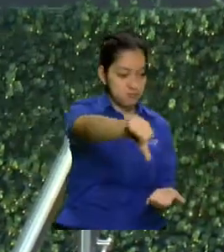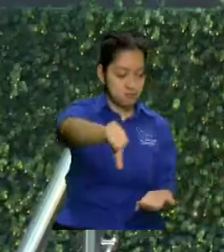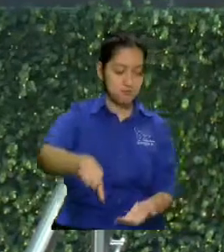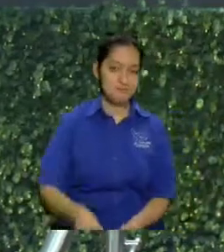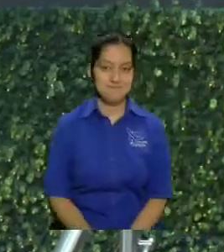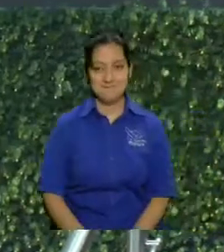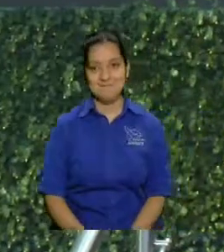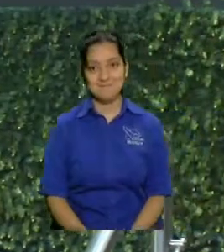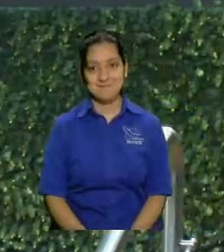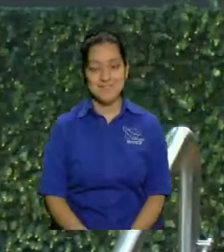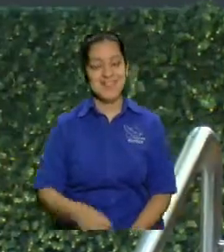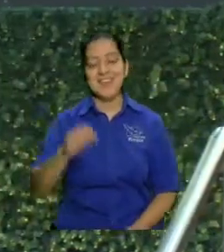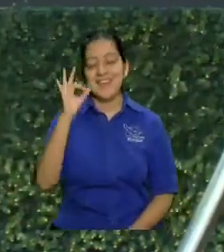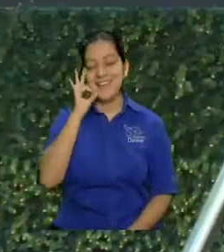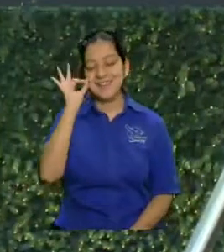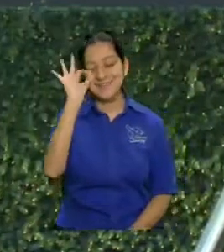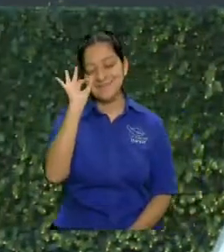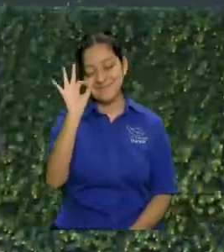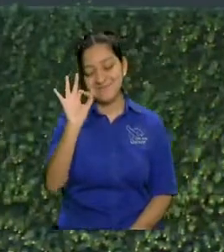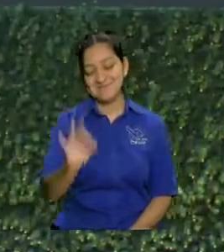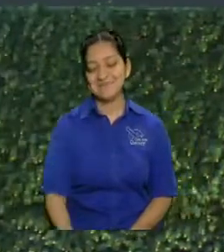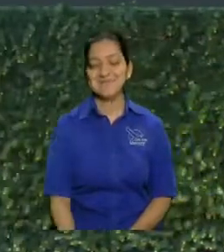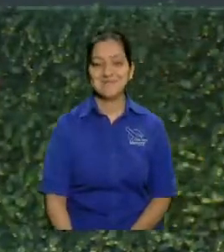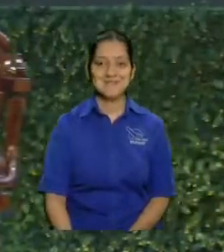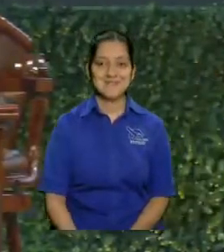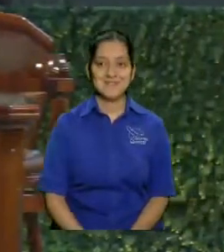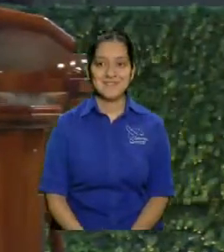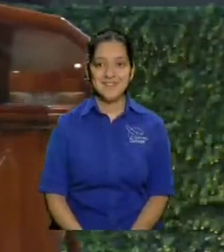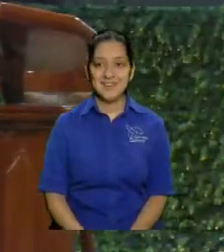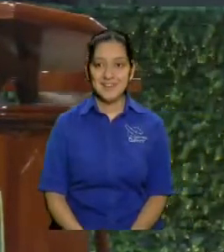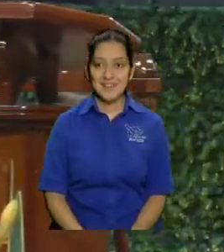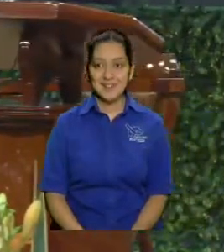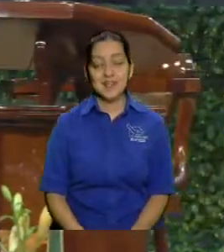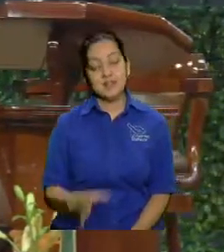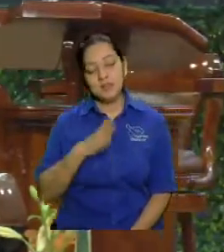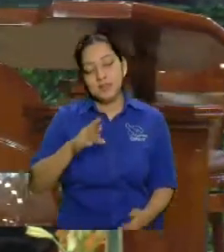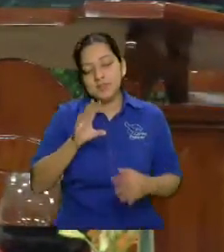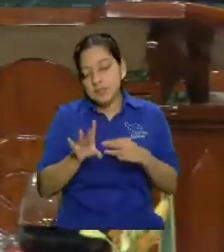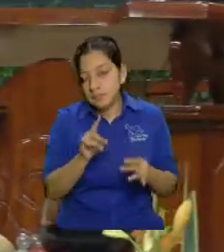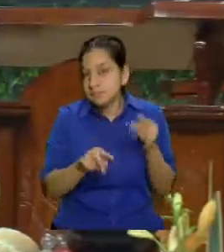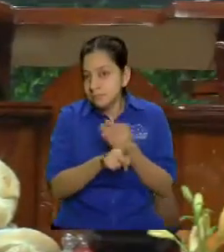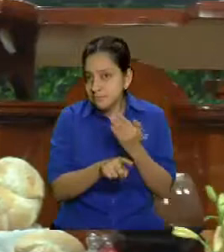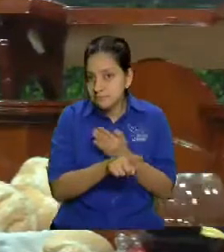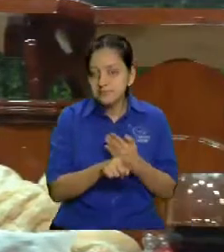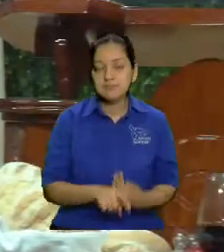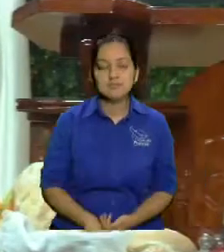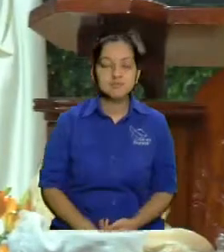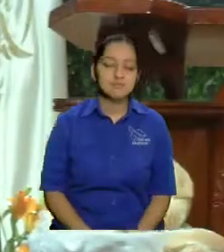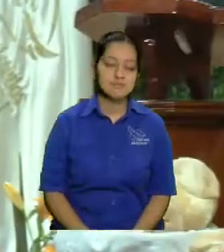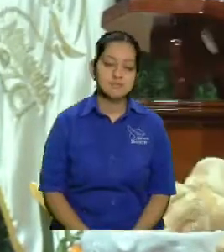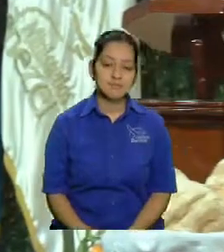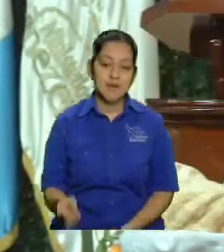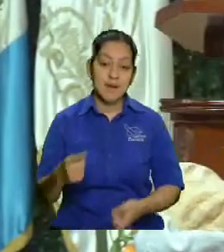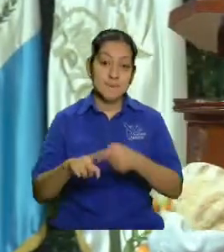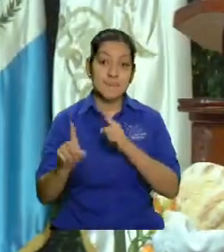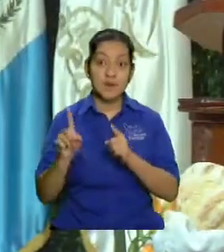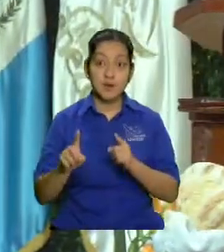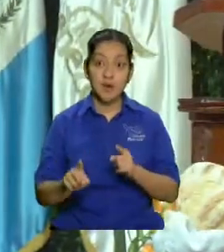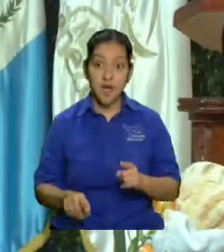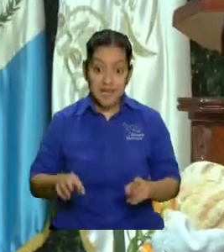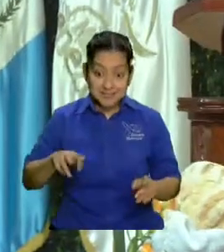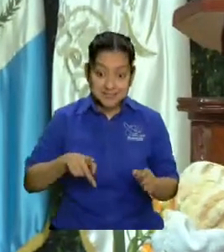fue buenísimo no metieron en algunos fíjese que salían salían